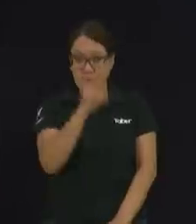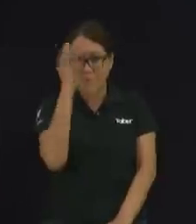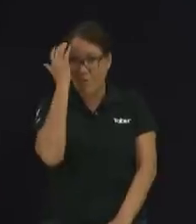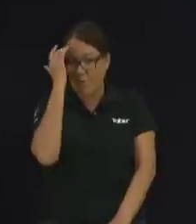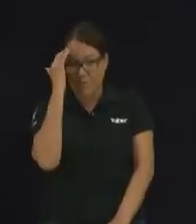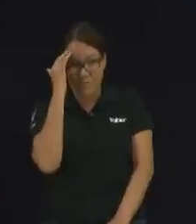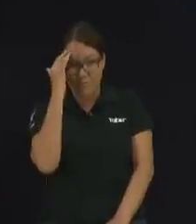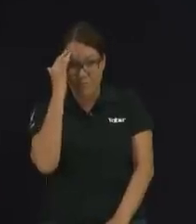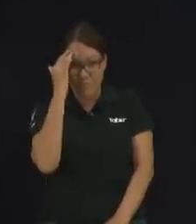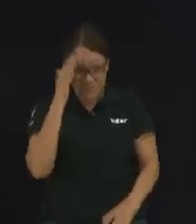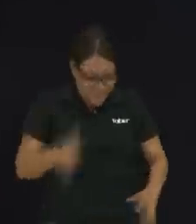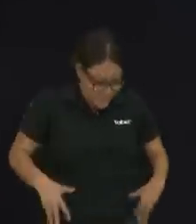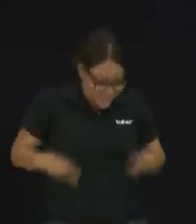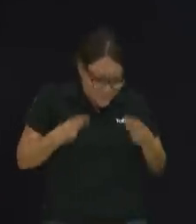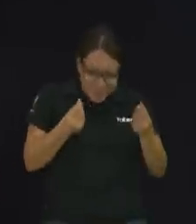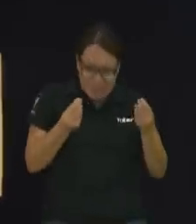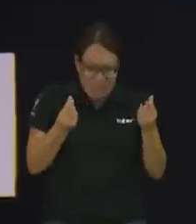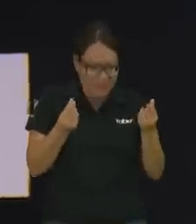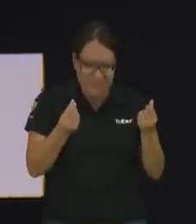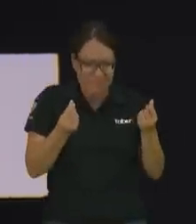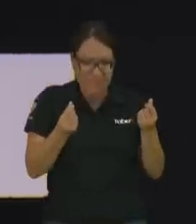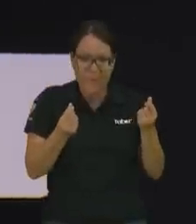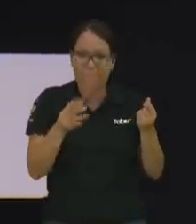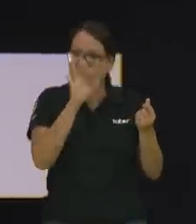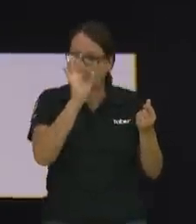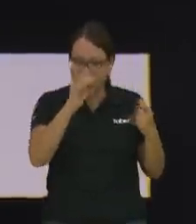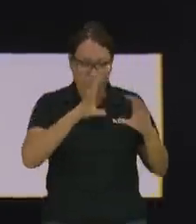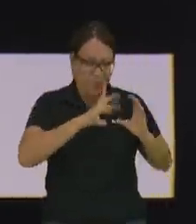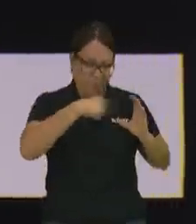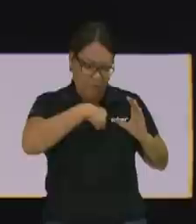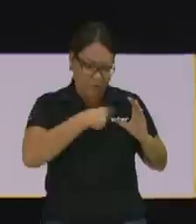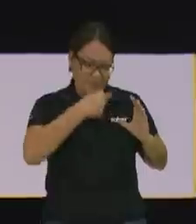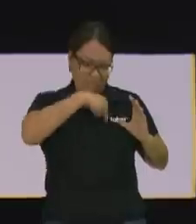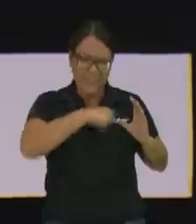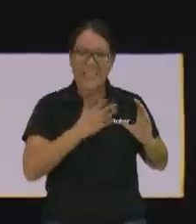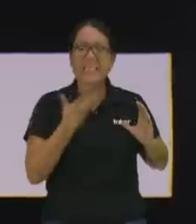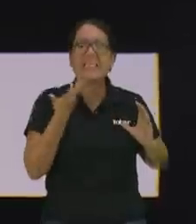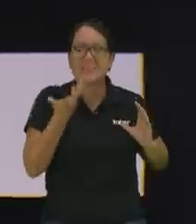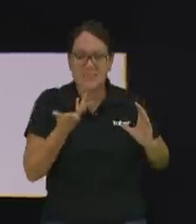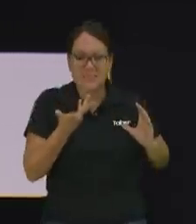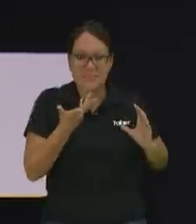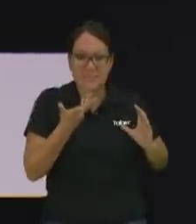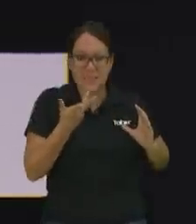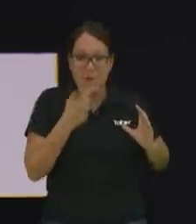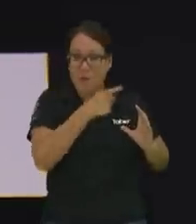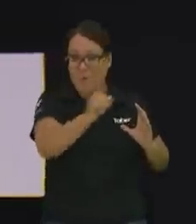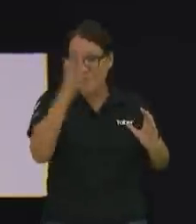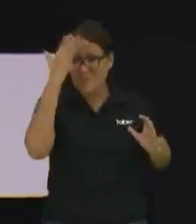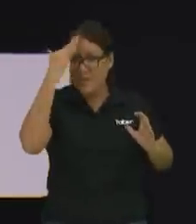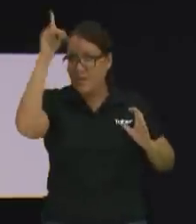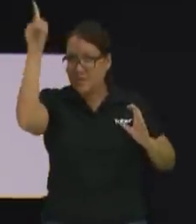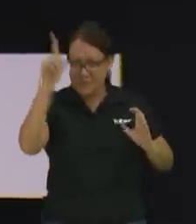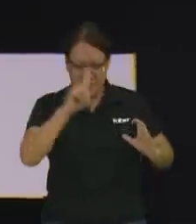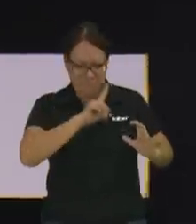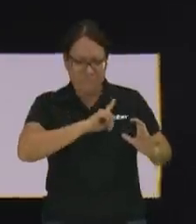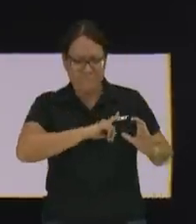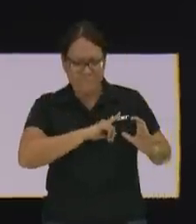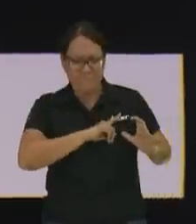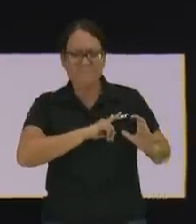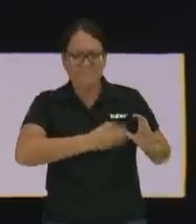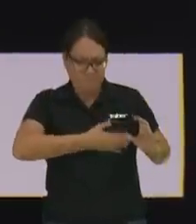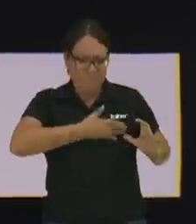la bolsa preocúpese por lo que anda en el corazón cuando usted sepa que Cristo está en su corazón la bolsita se va a llenar